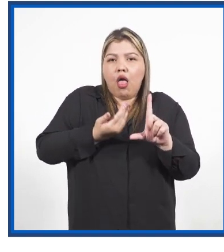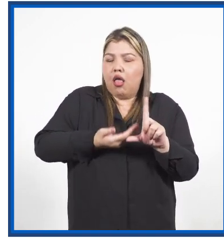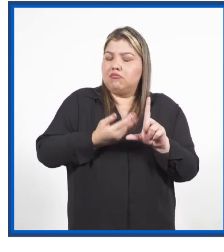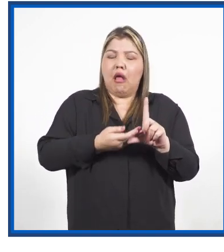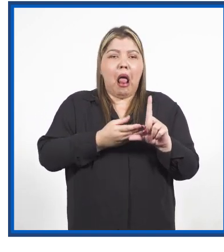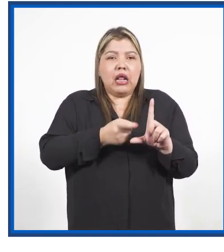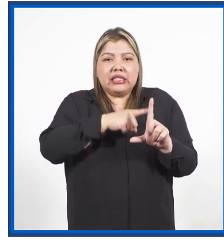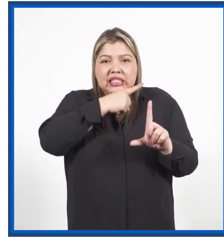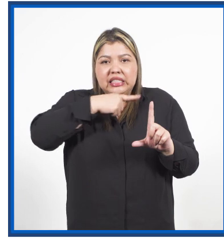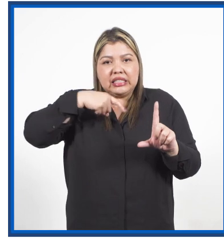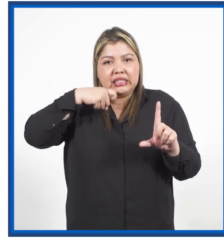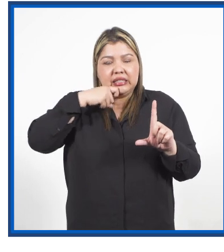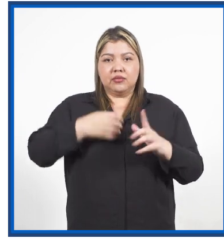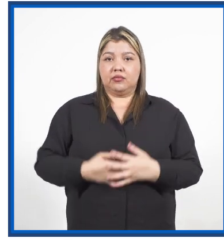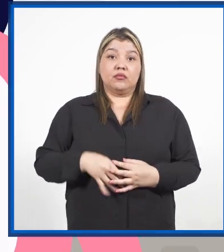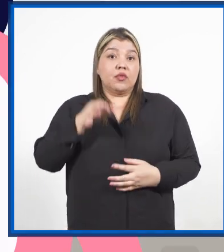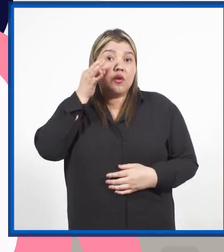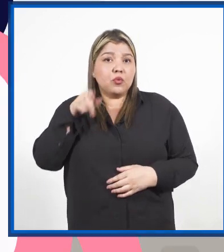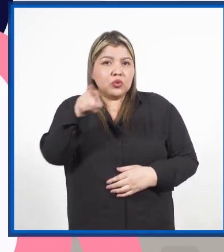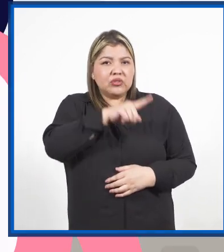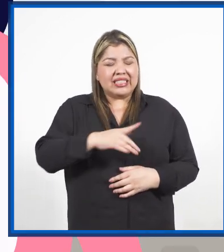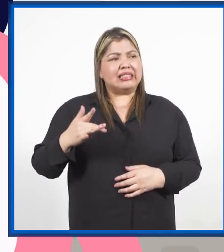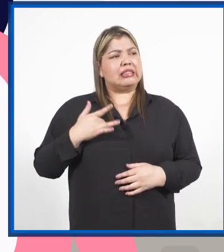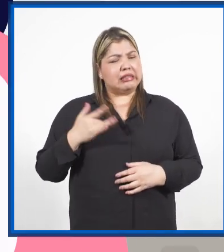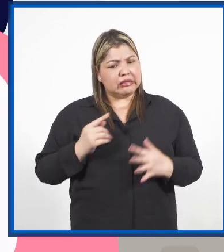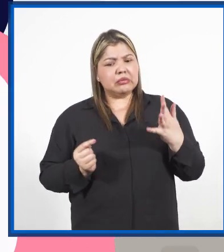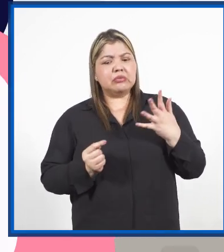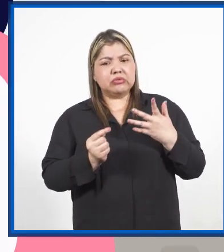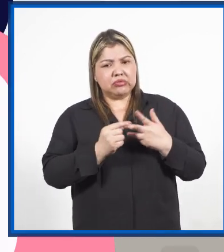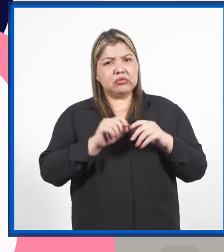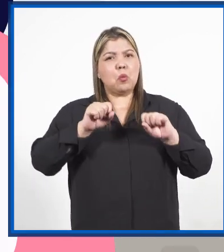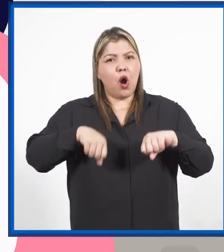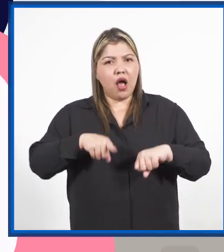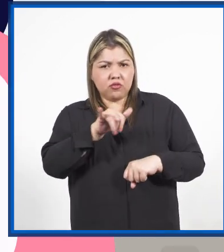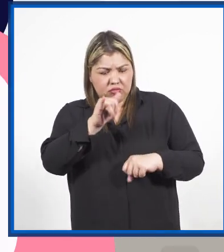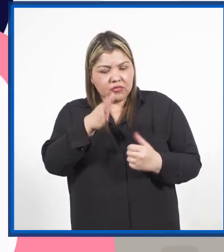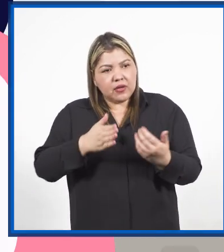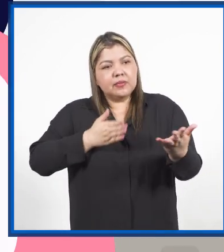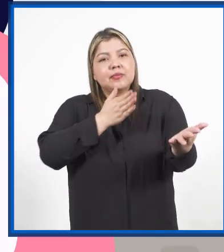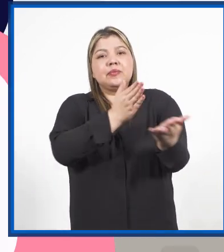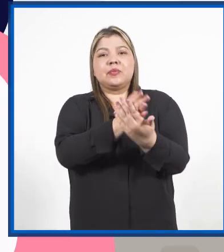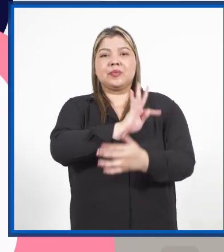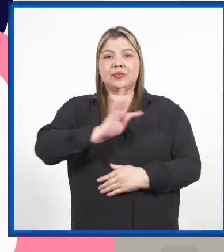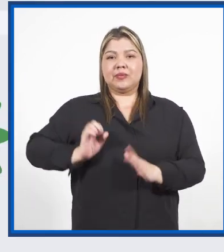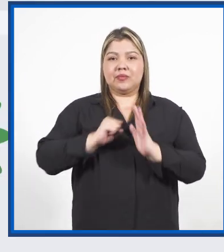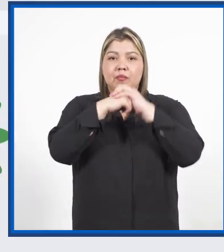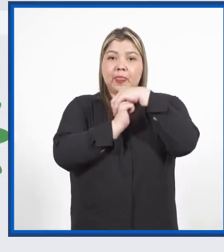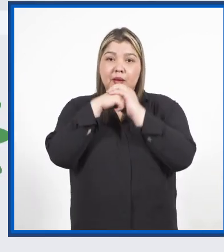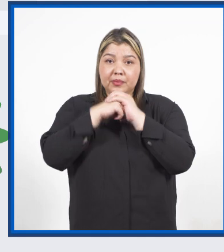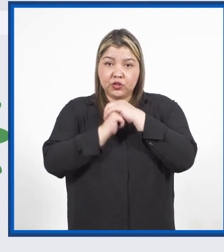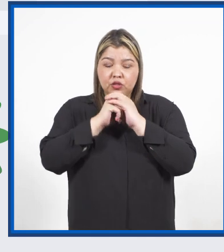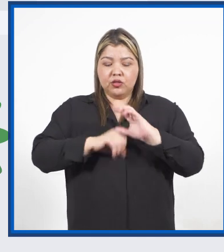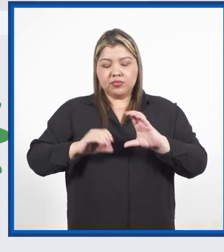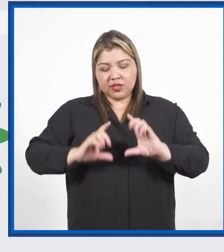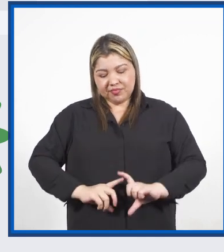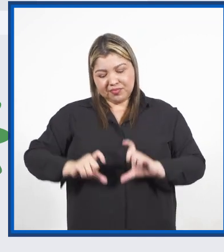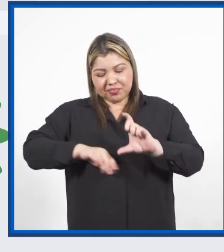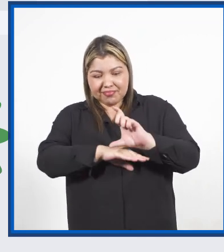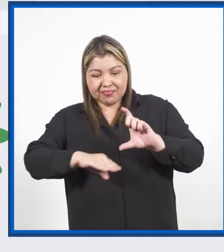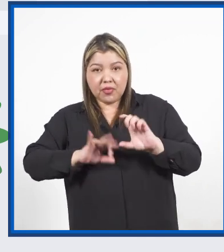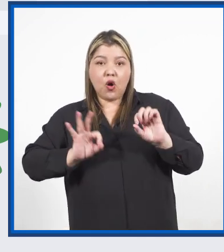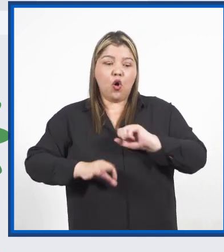disminución de la lubricación. Si considera que puede tener disfunción sexual, consulte a